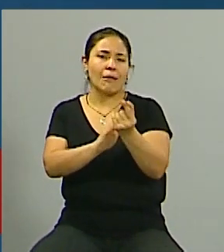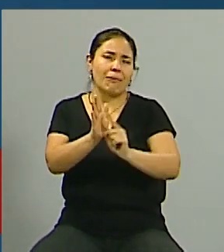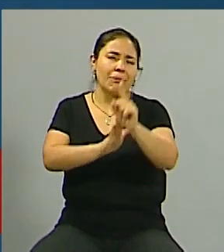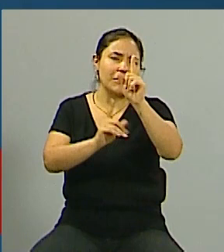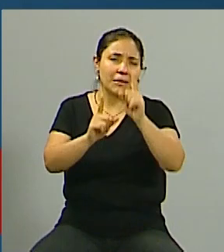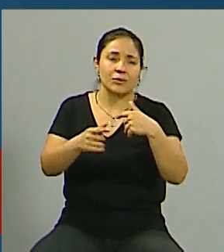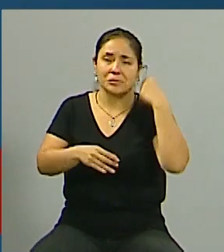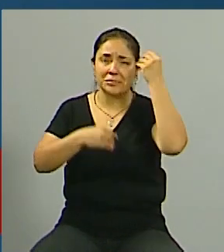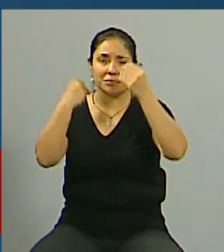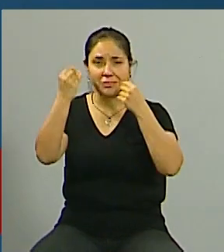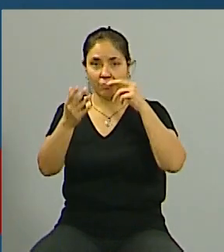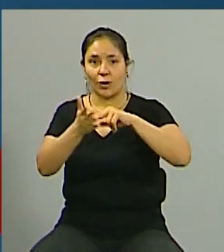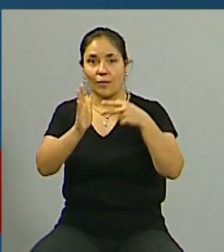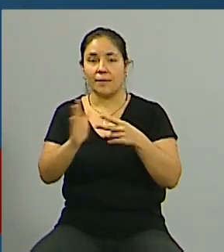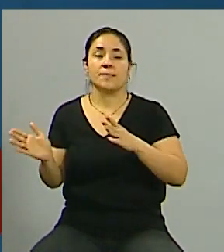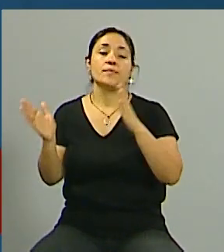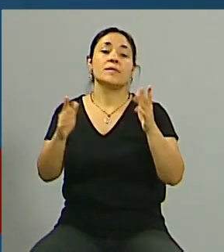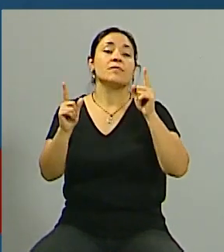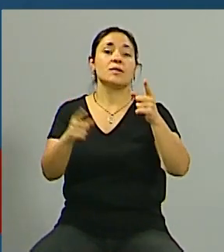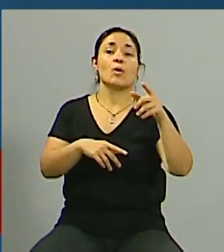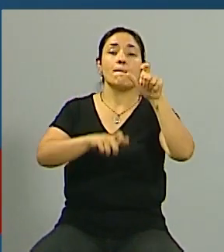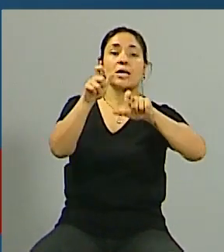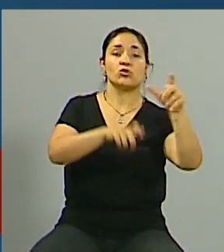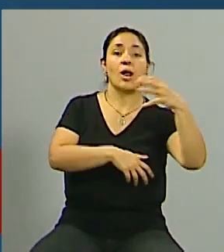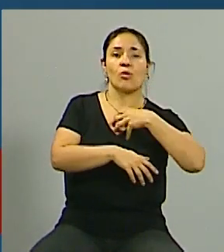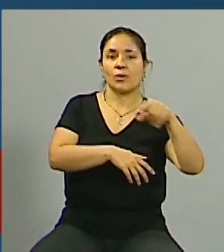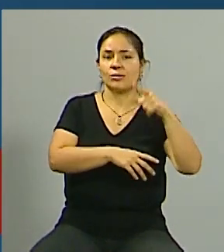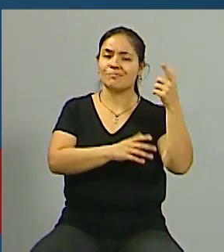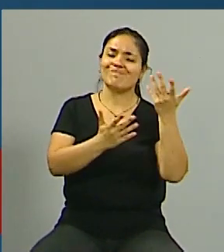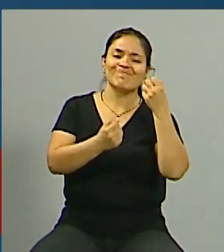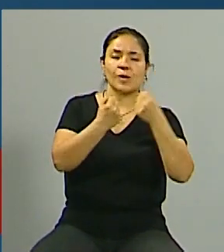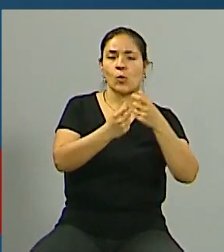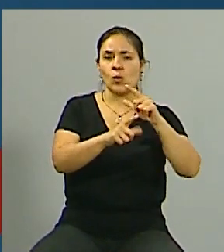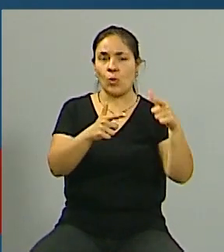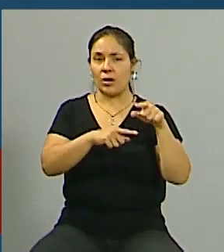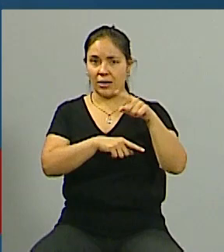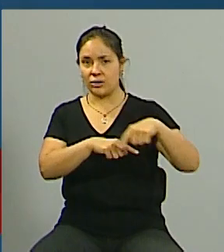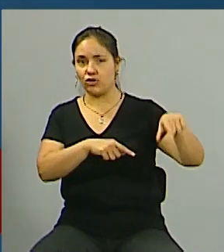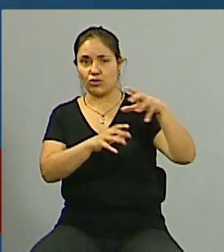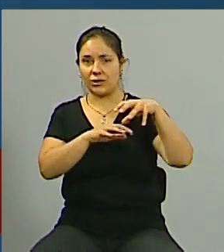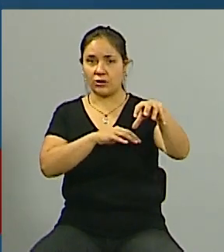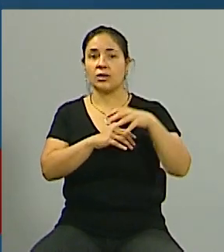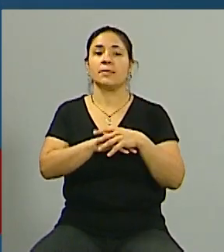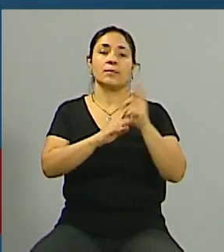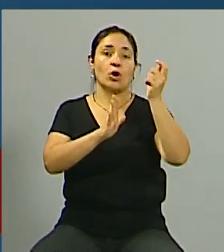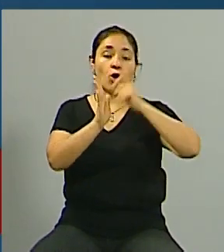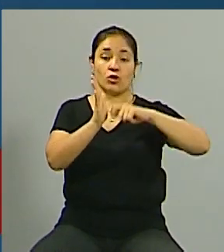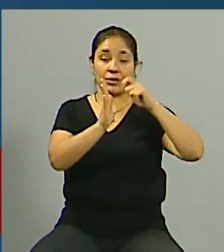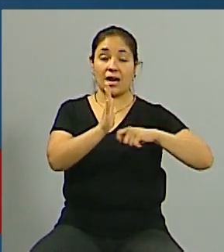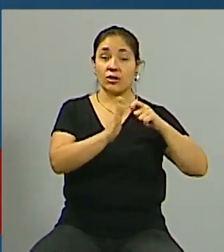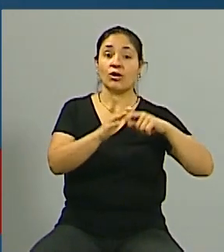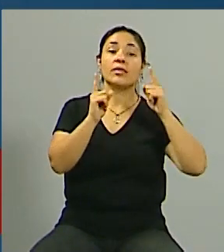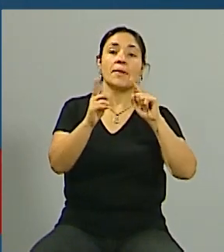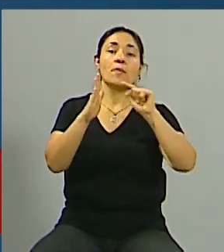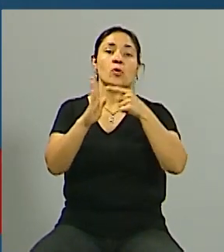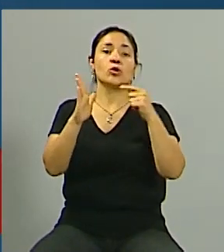es un poco la resistencia que han tenido los propietarios a esto de todas maneras me parece que está bueno aclarar que más allá de esos contratos se dan distintas